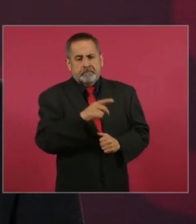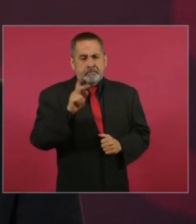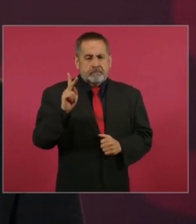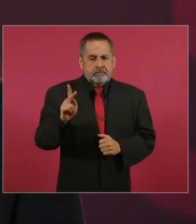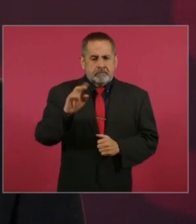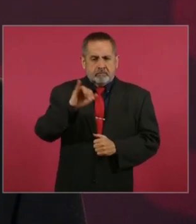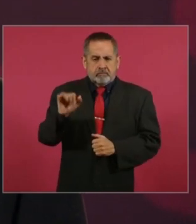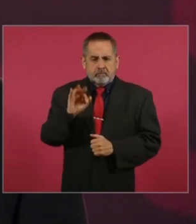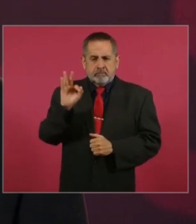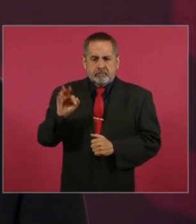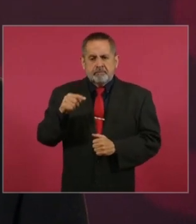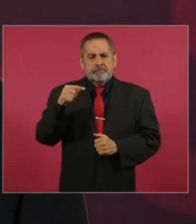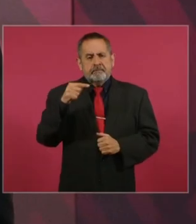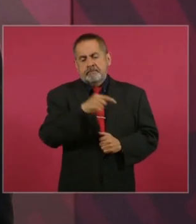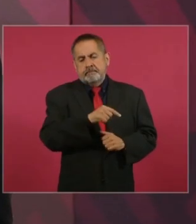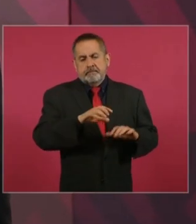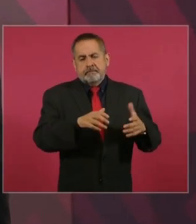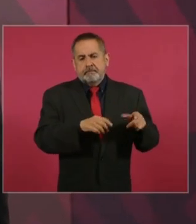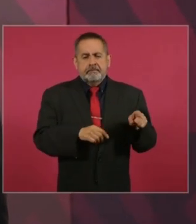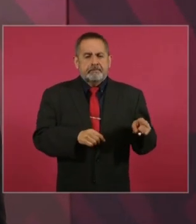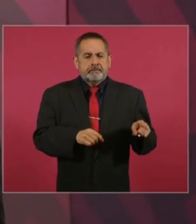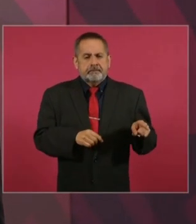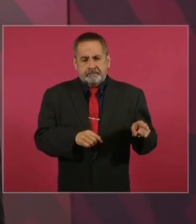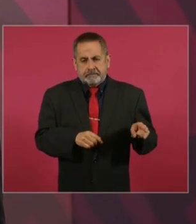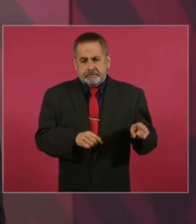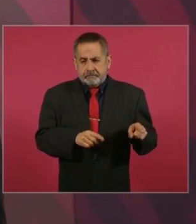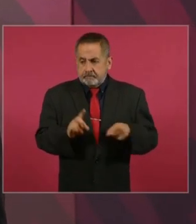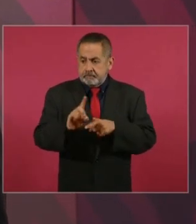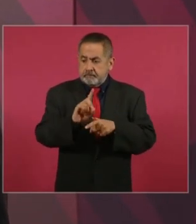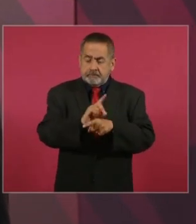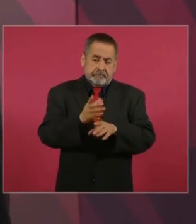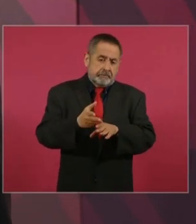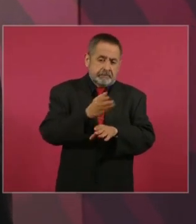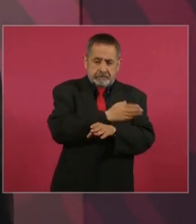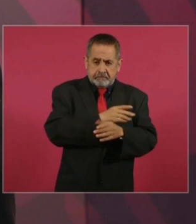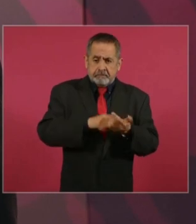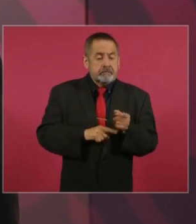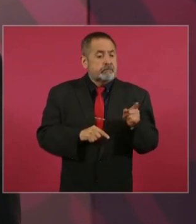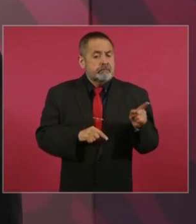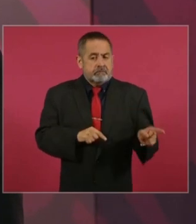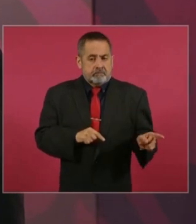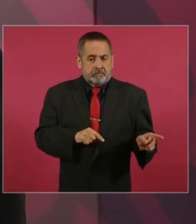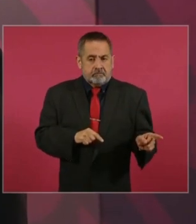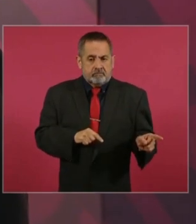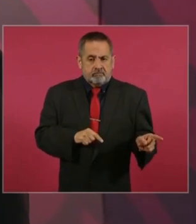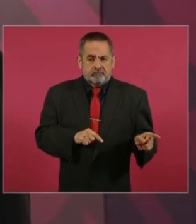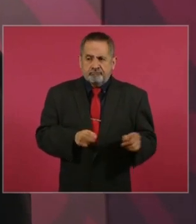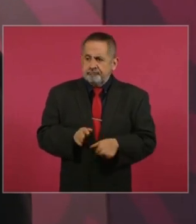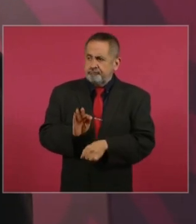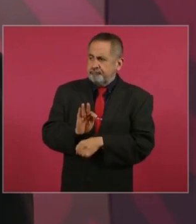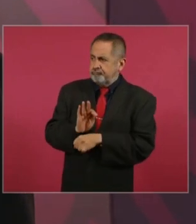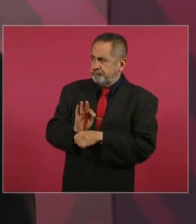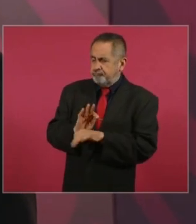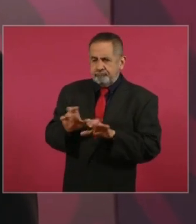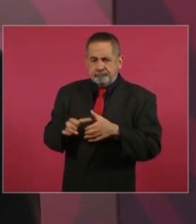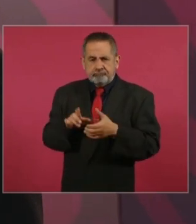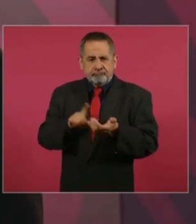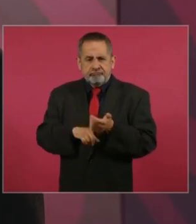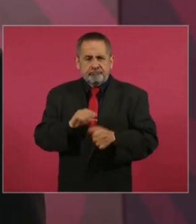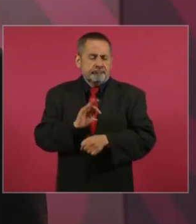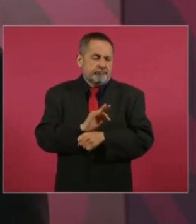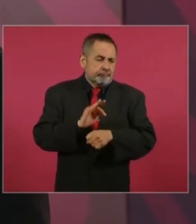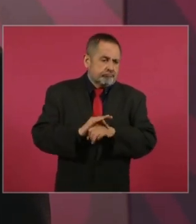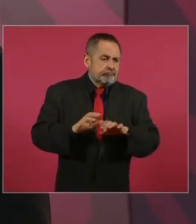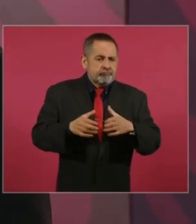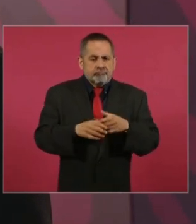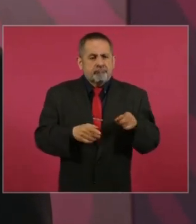desde el inicio proteja a